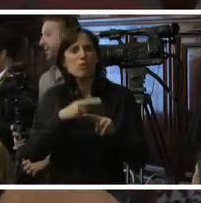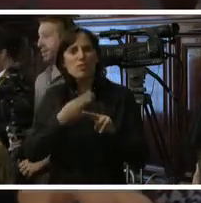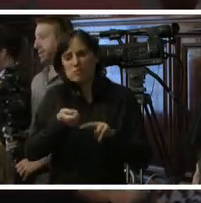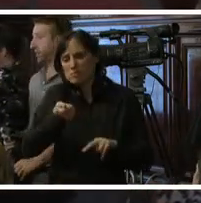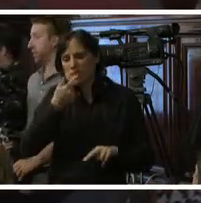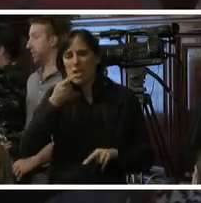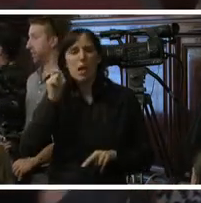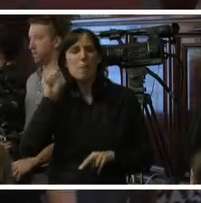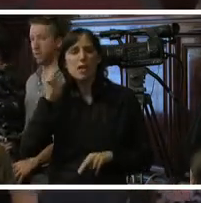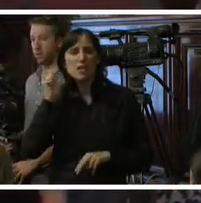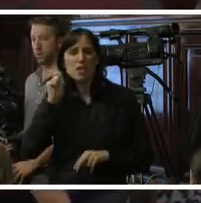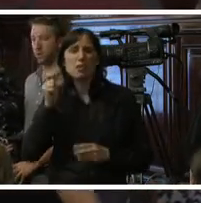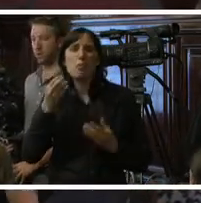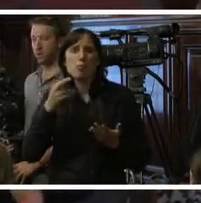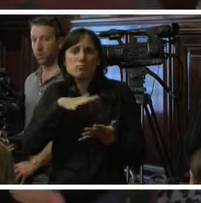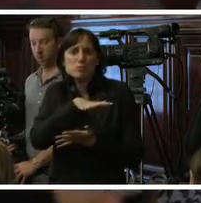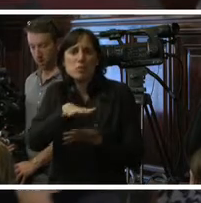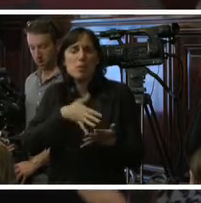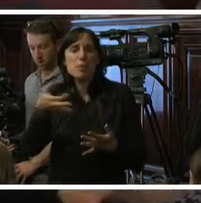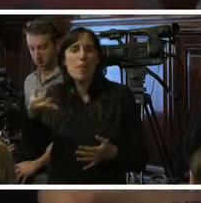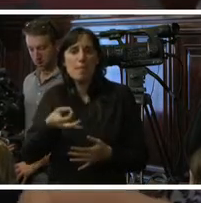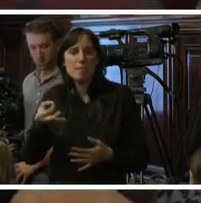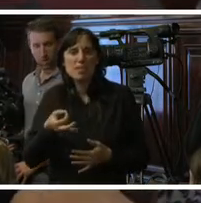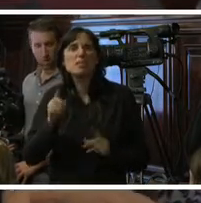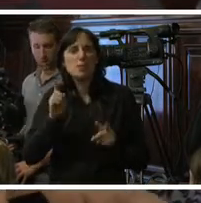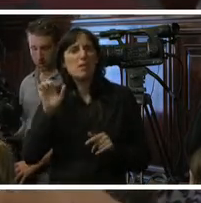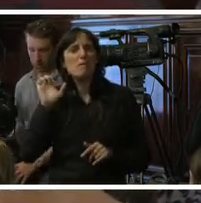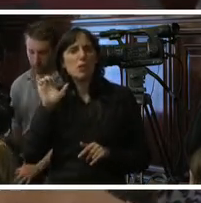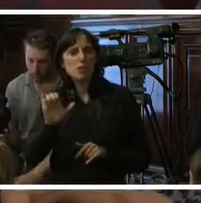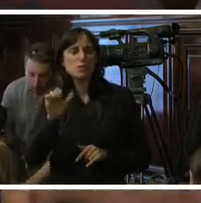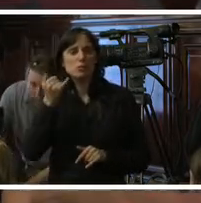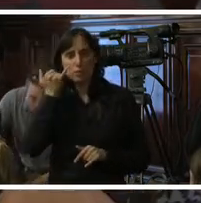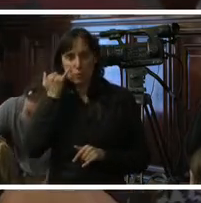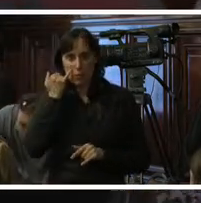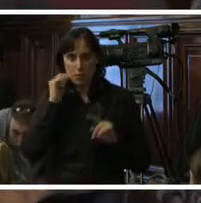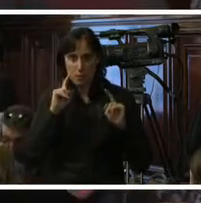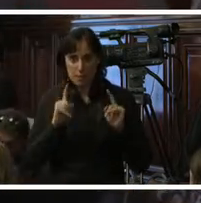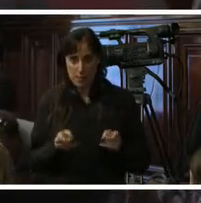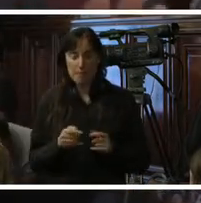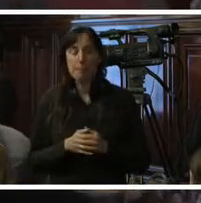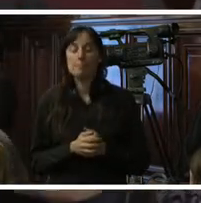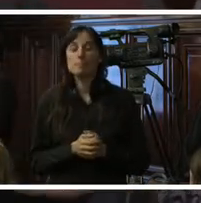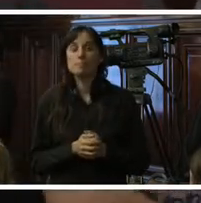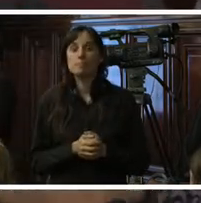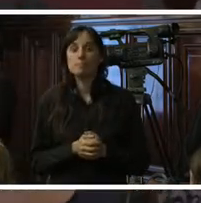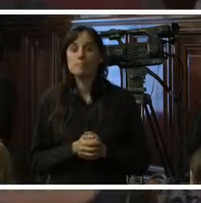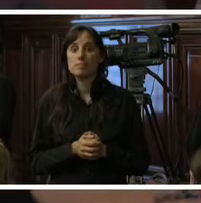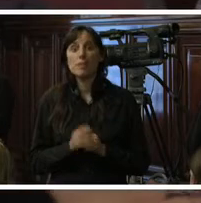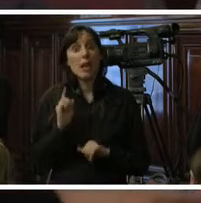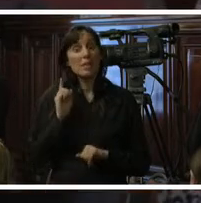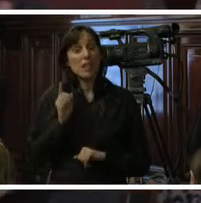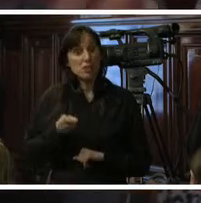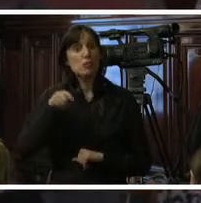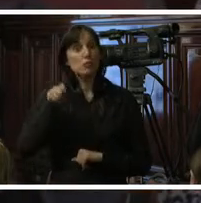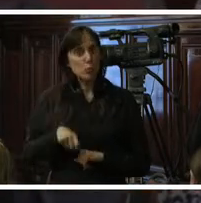emergencia por la situación en particular del SICA y violaciones sexuales también gracias a la decisión del